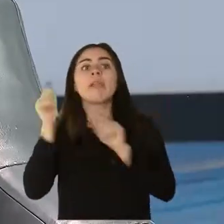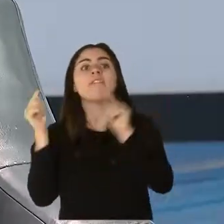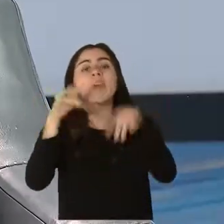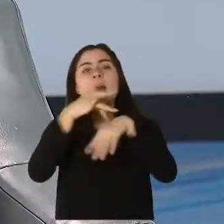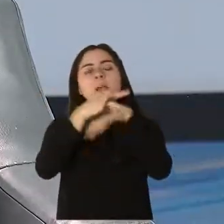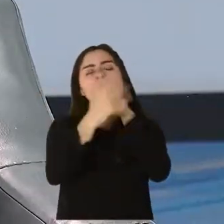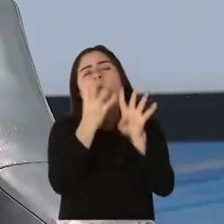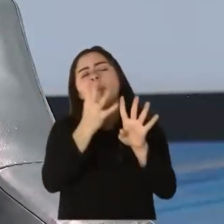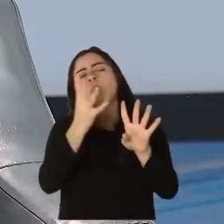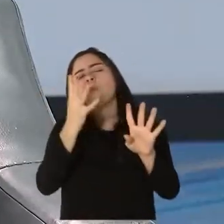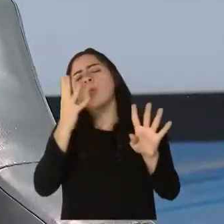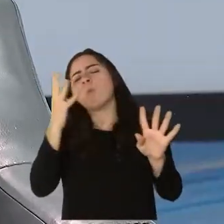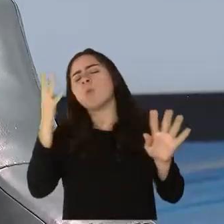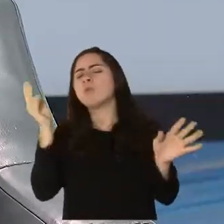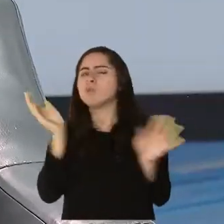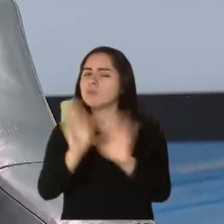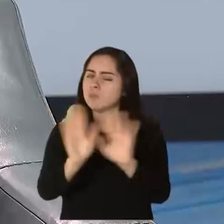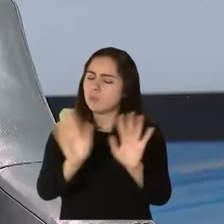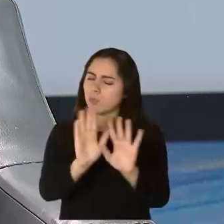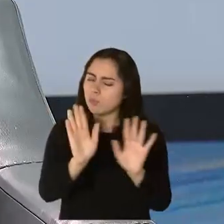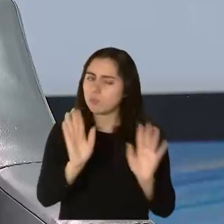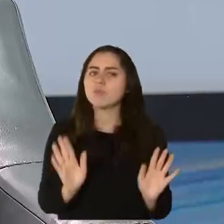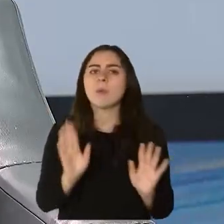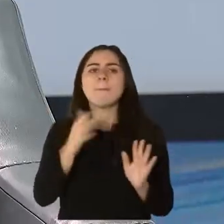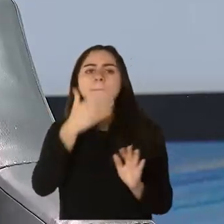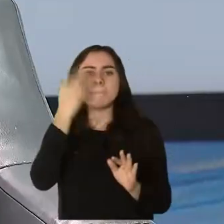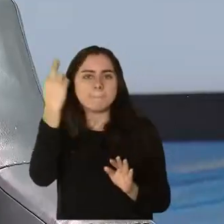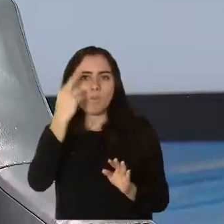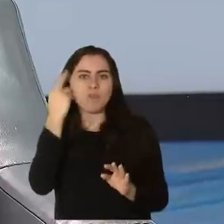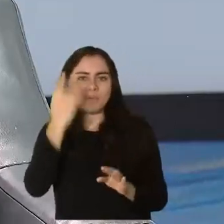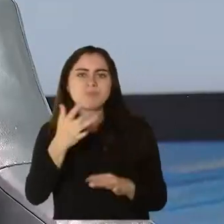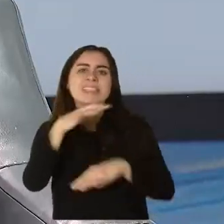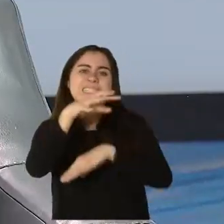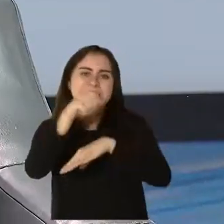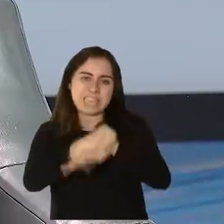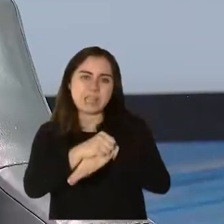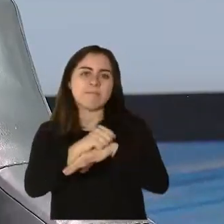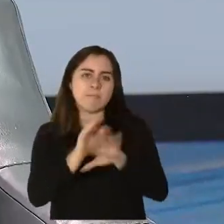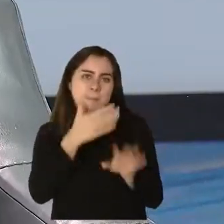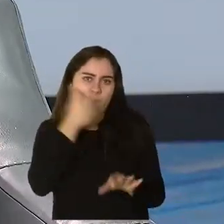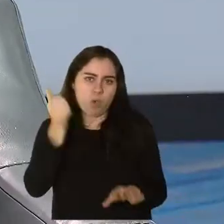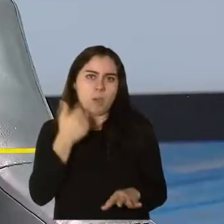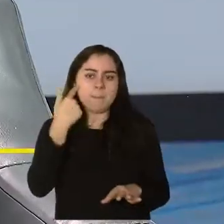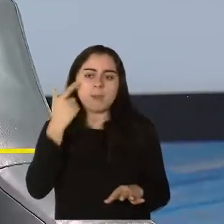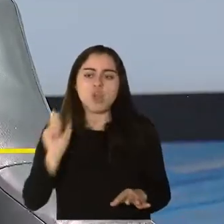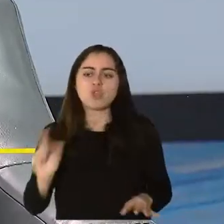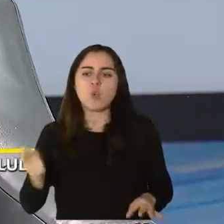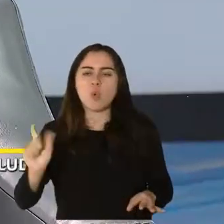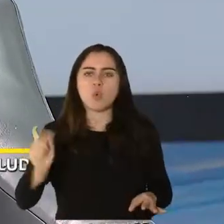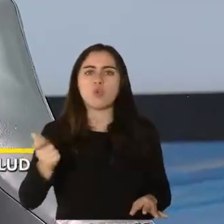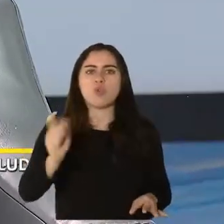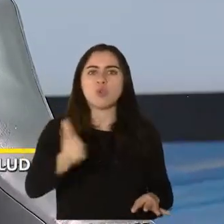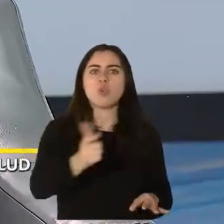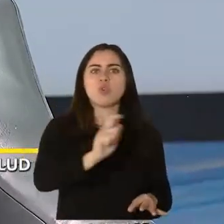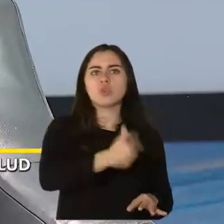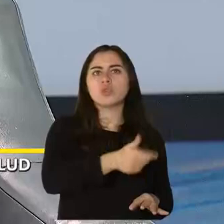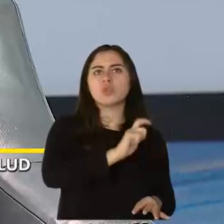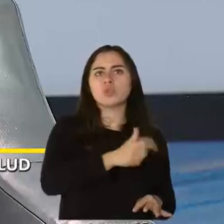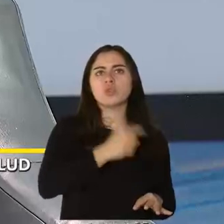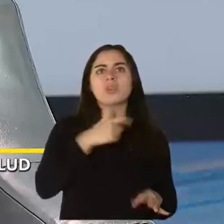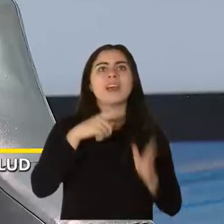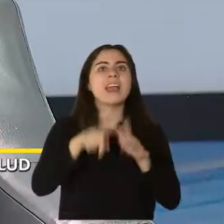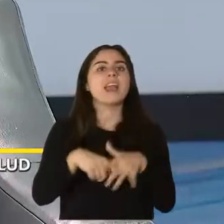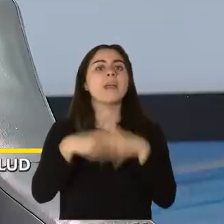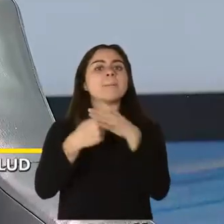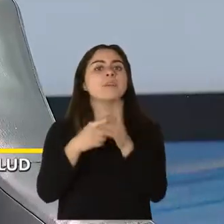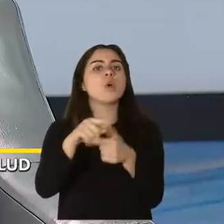y se va a honrar un sistema de turnos o de citas por turnos que debe empezar en los